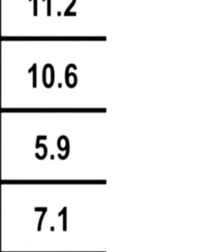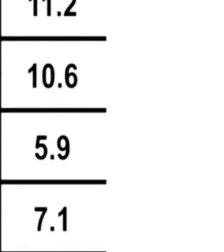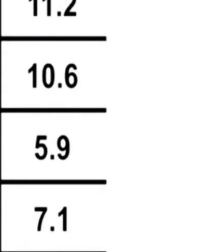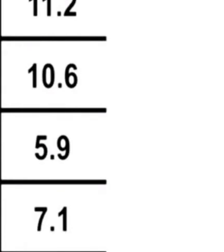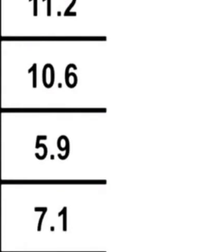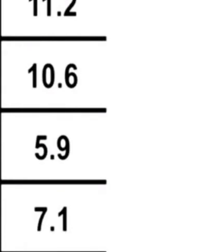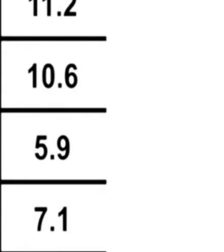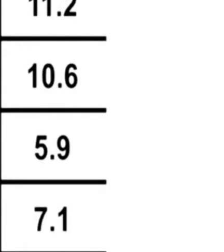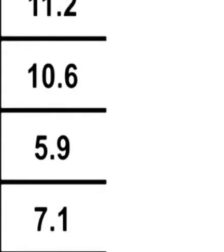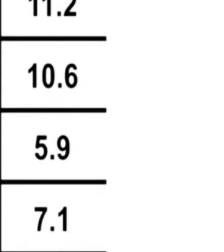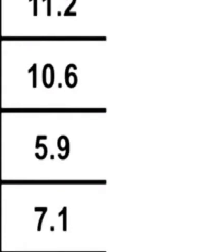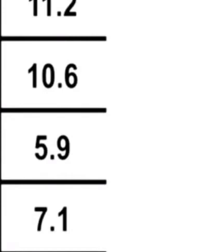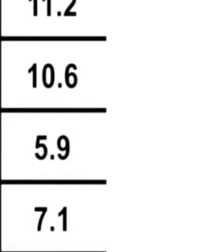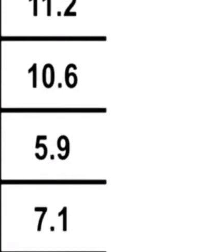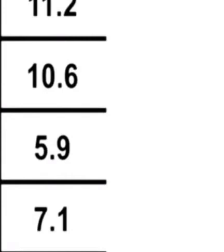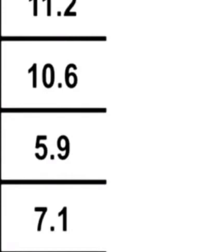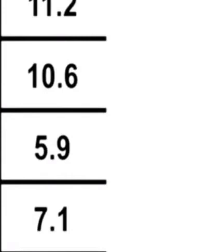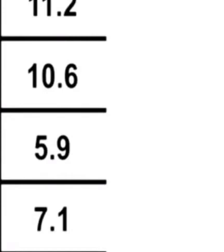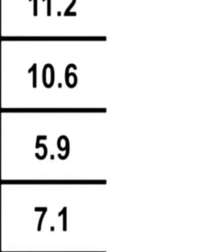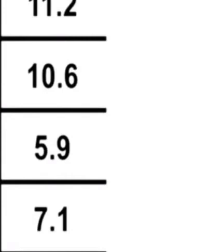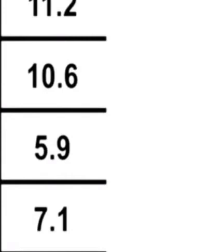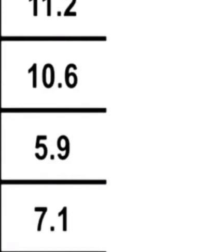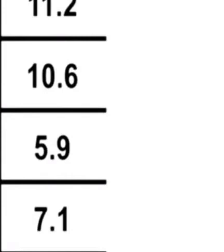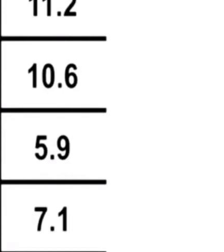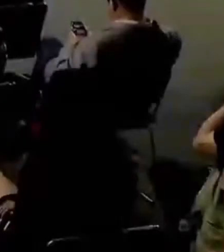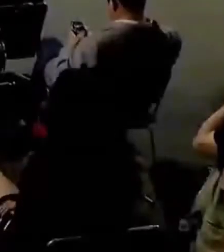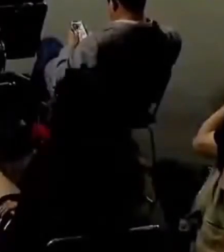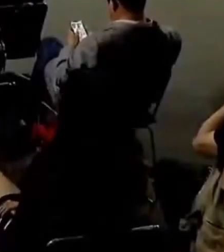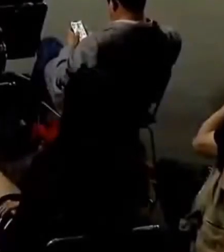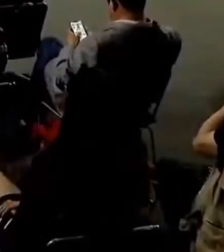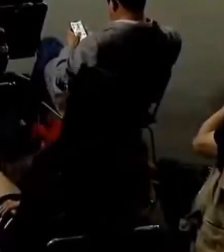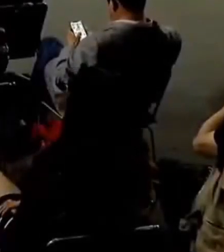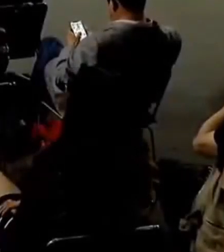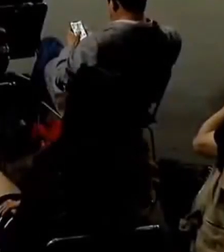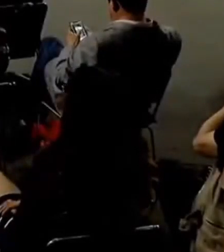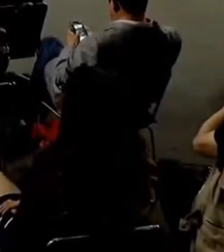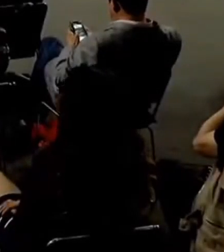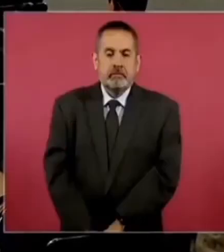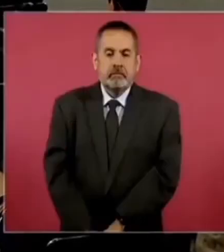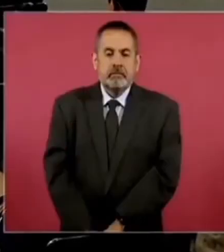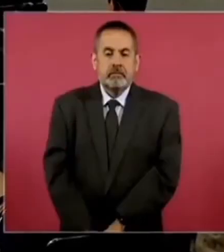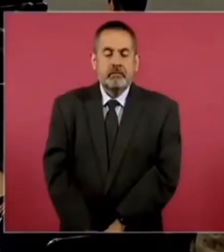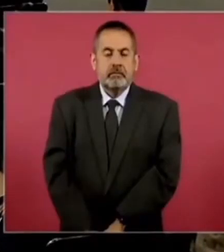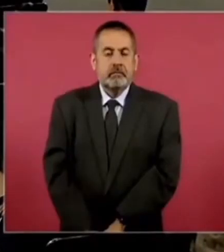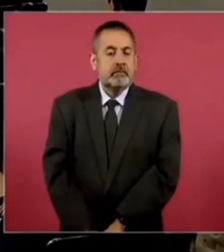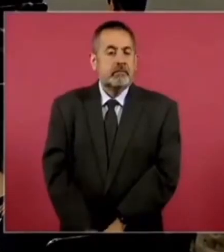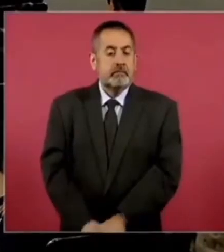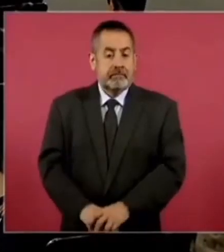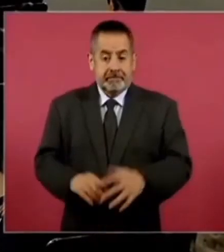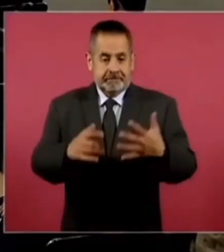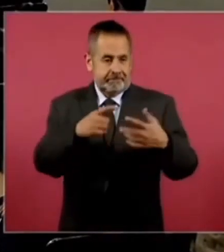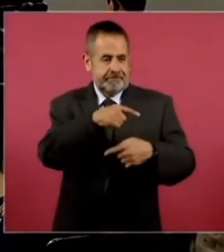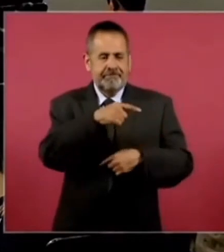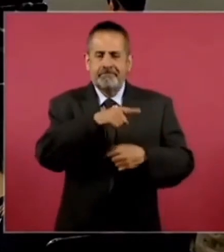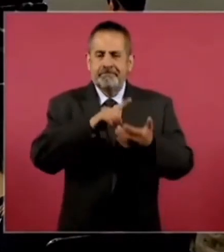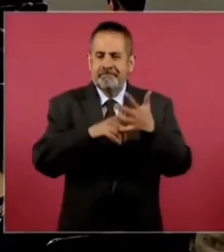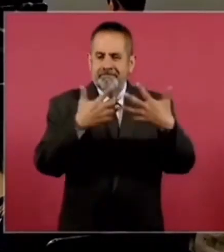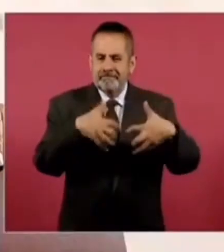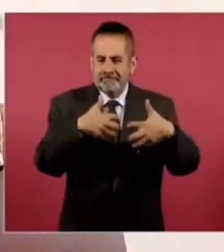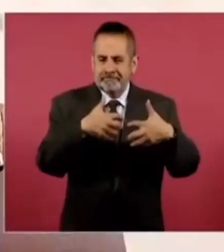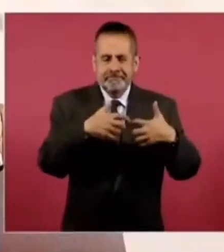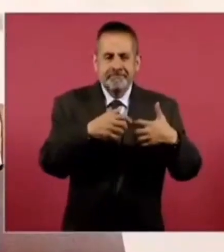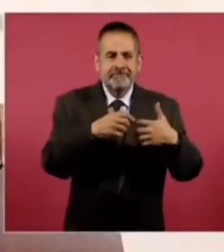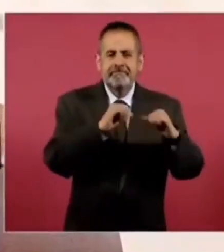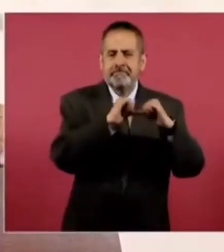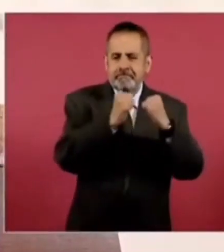Hay que aclarar que las encuestas, las empresas encuestadoras, las